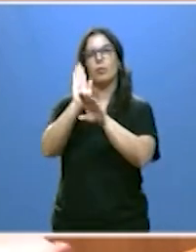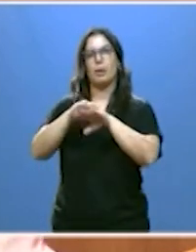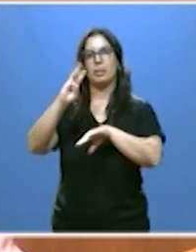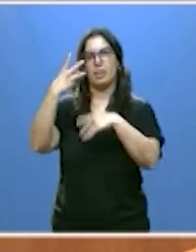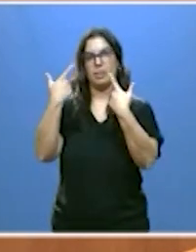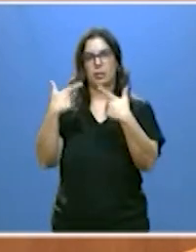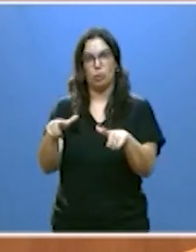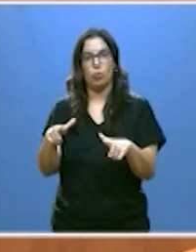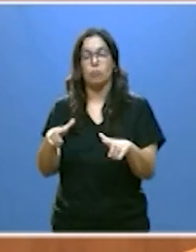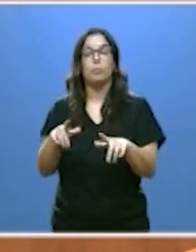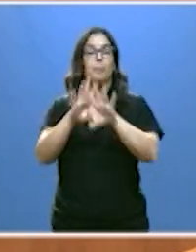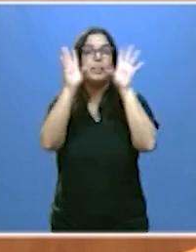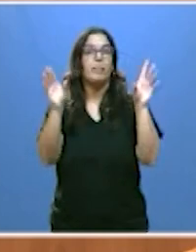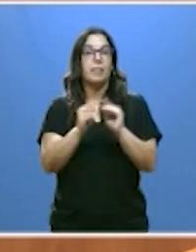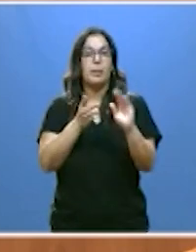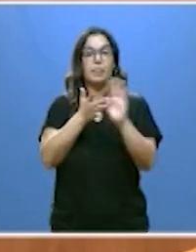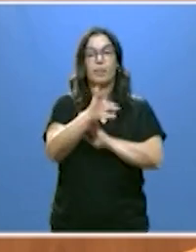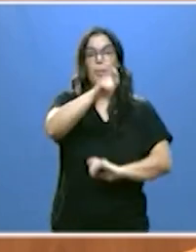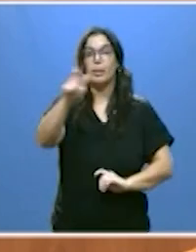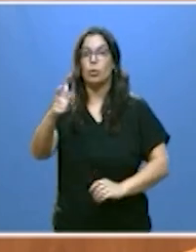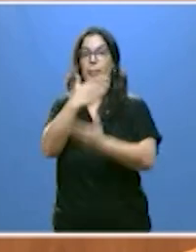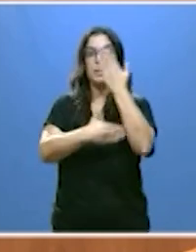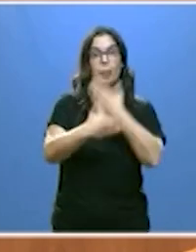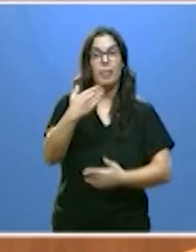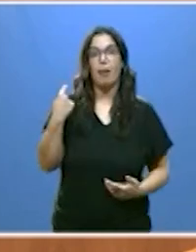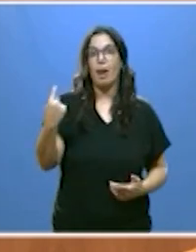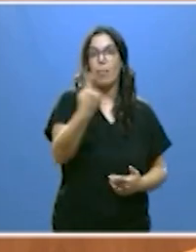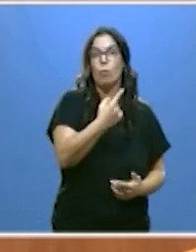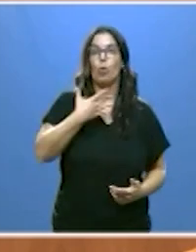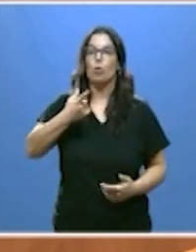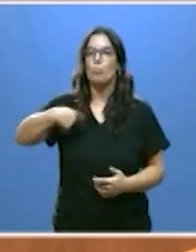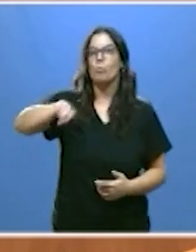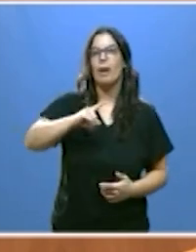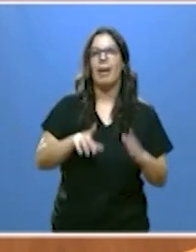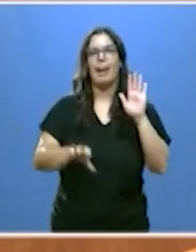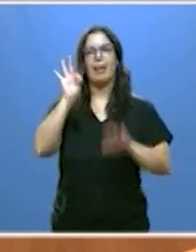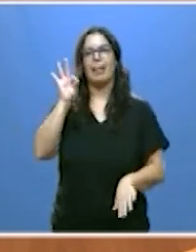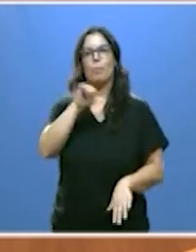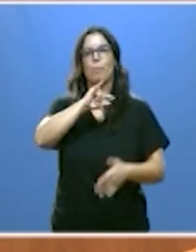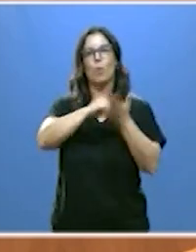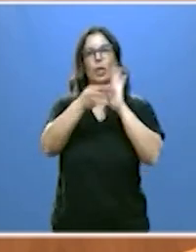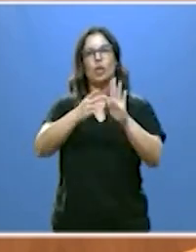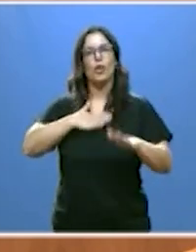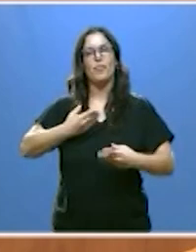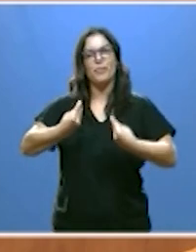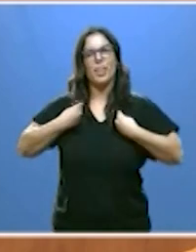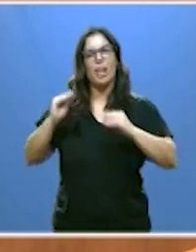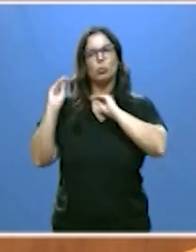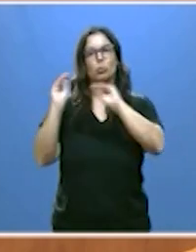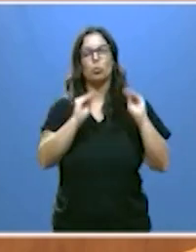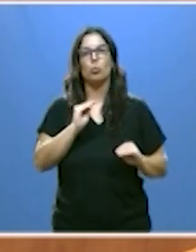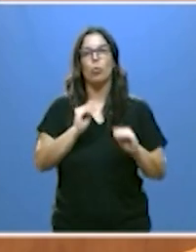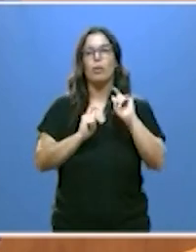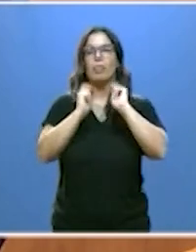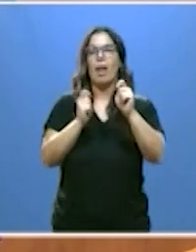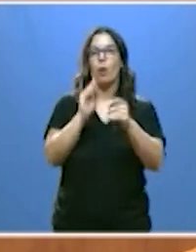Apayando en definitiva que cada persona con discapacidad pueda elegir su proyecto de vida obtener los cuidados que